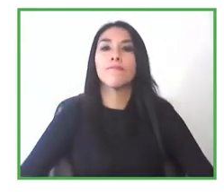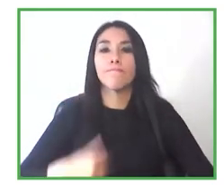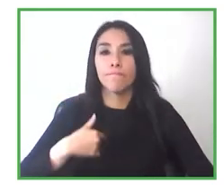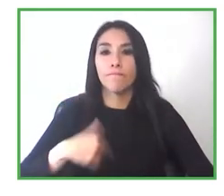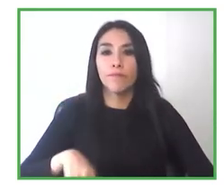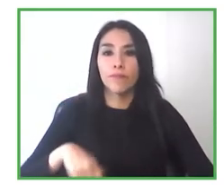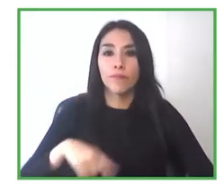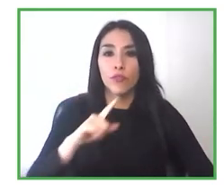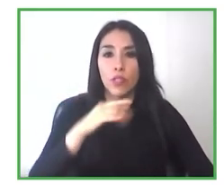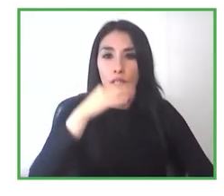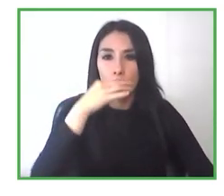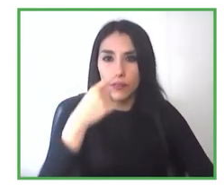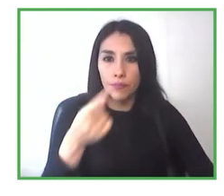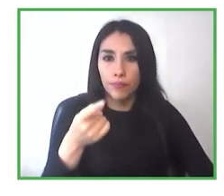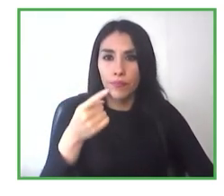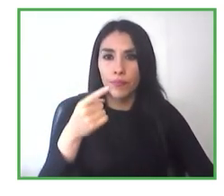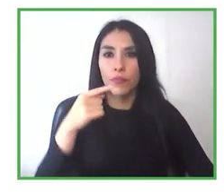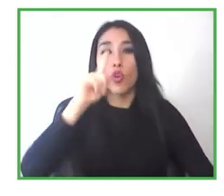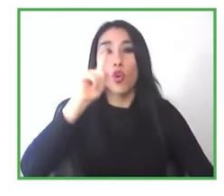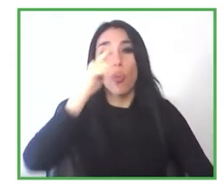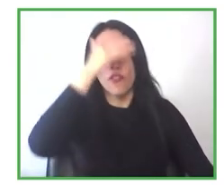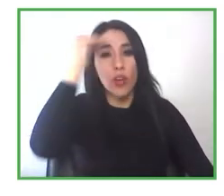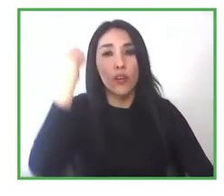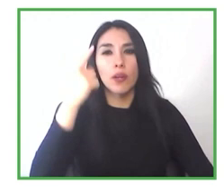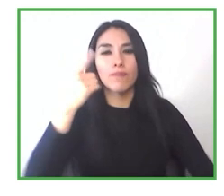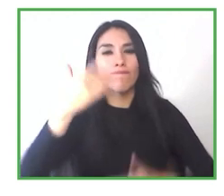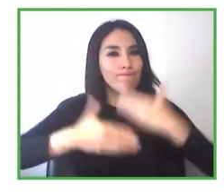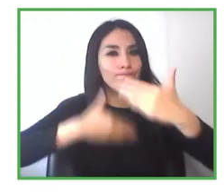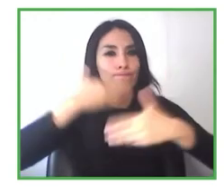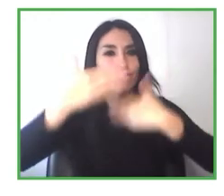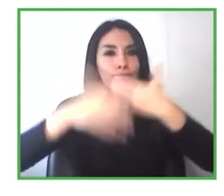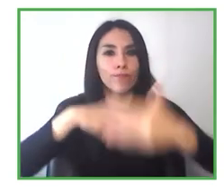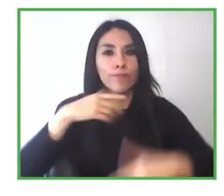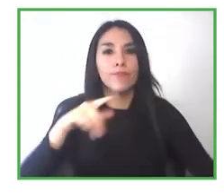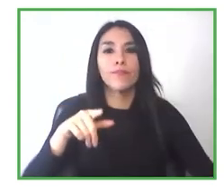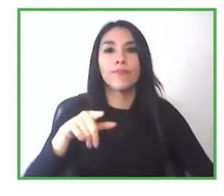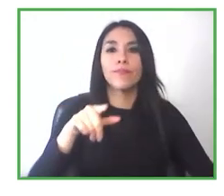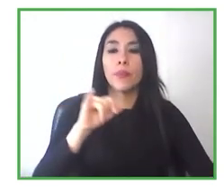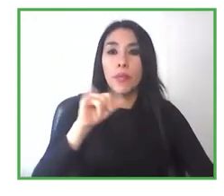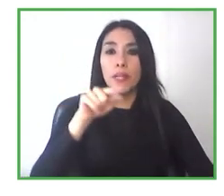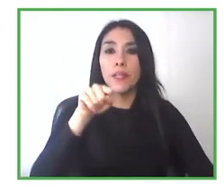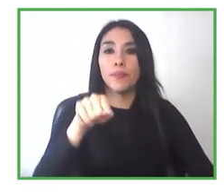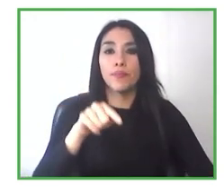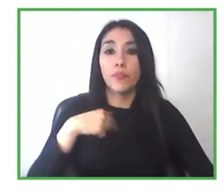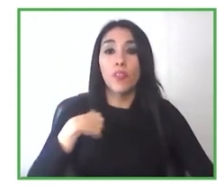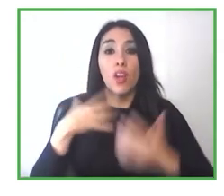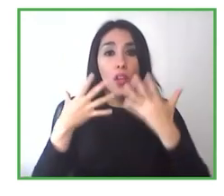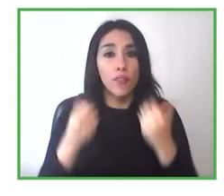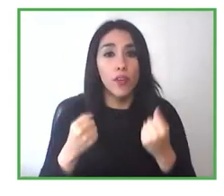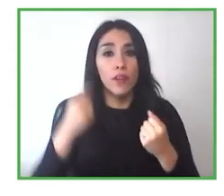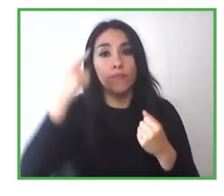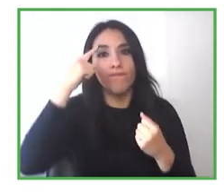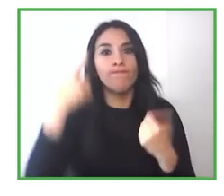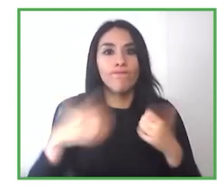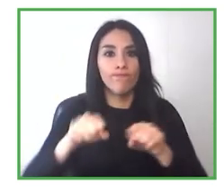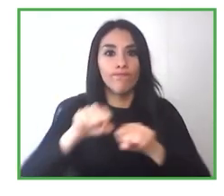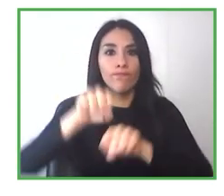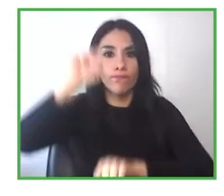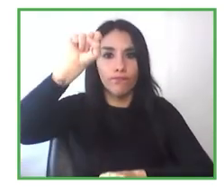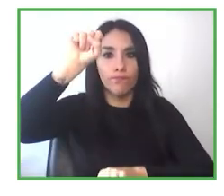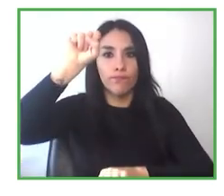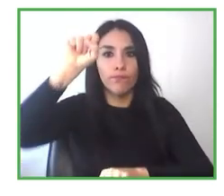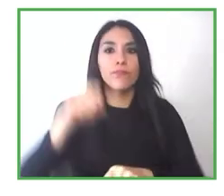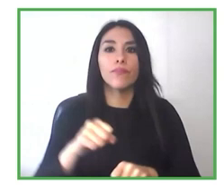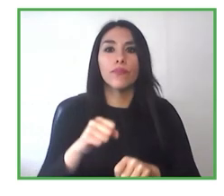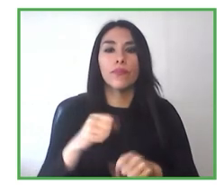veo a Paulina, también tenemos hoy día, la certificación, para el lenguaje de señas, porque creemos que son oficios